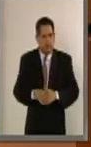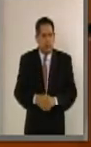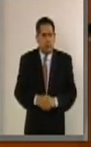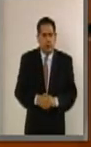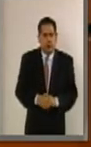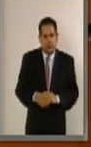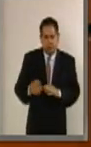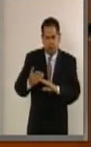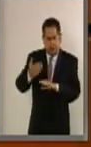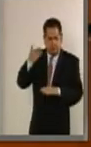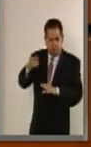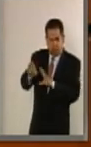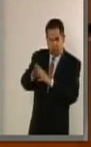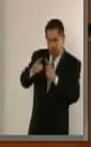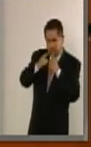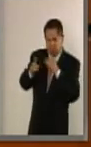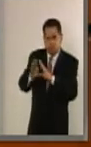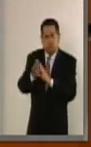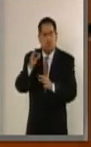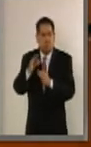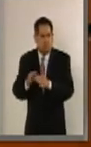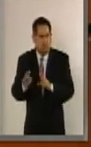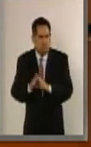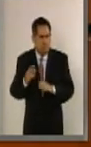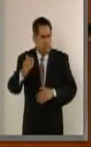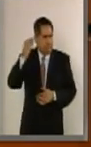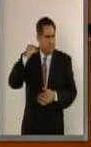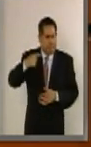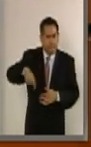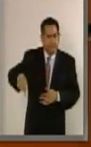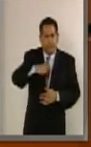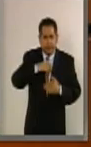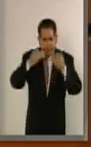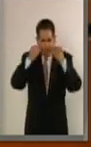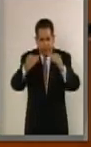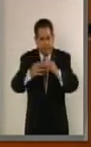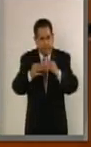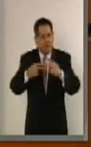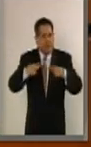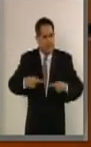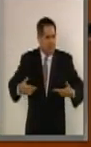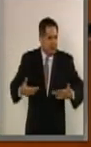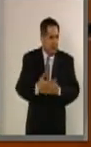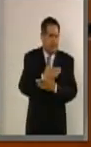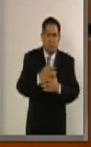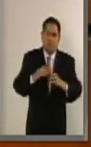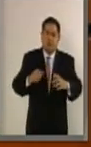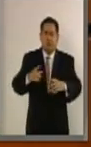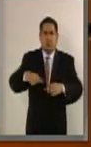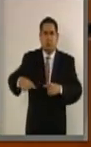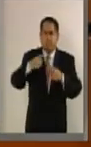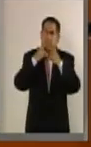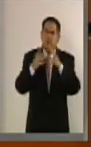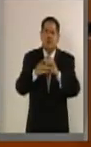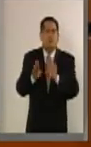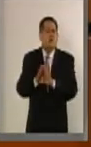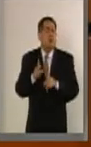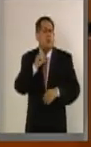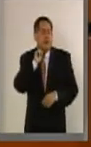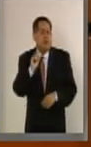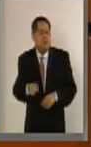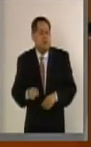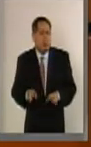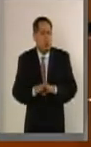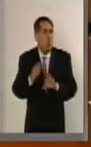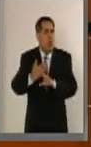atender la emergencia quedó evidenciada en numerosos testimonios de pobladores, de comunidades apartadas, pero también en las